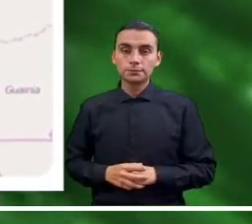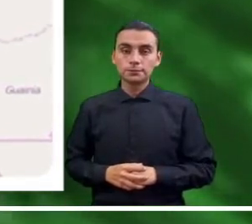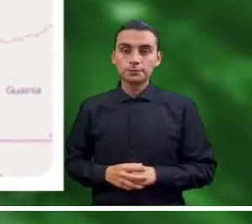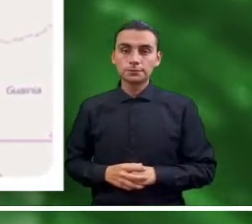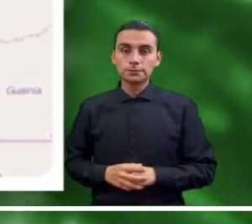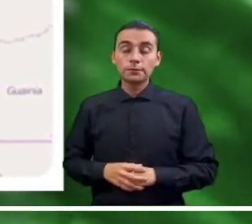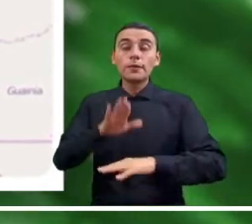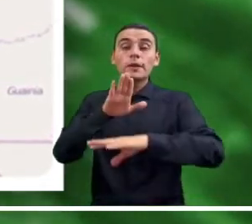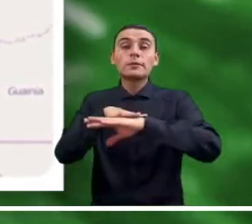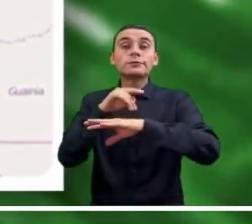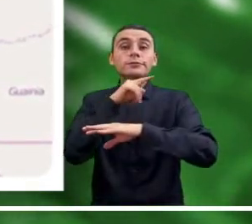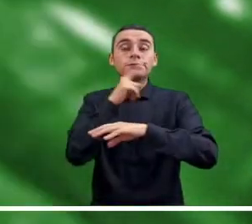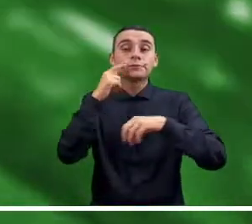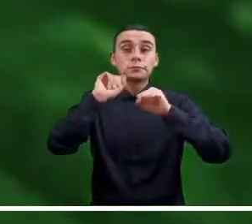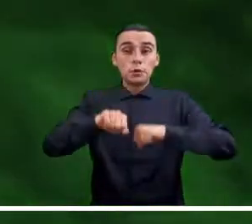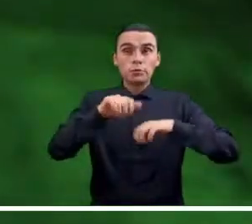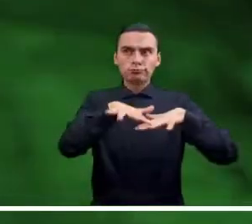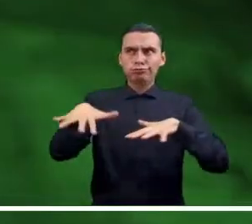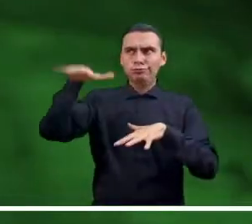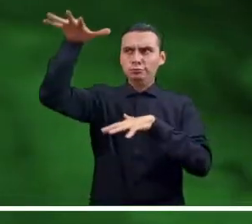Boyacá y Los Santanderes.